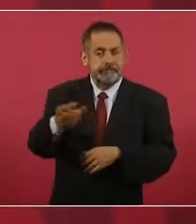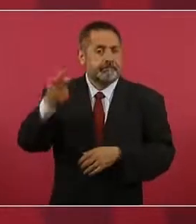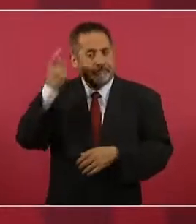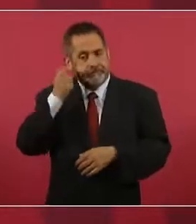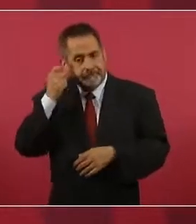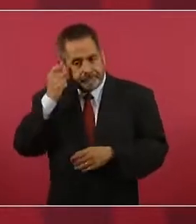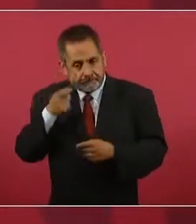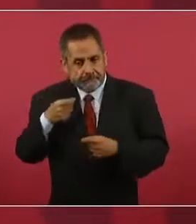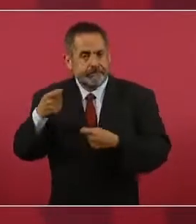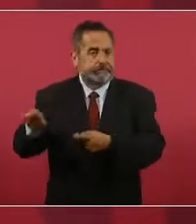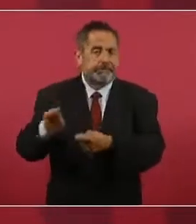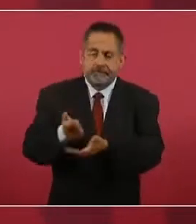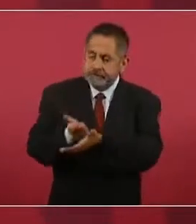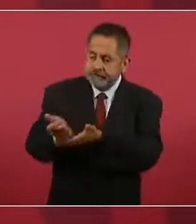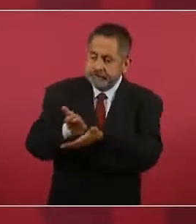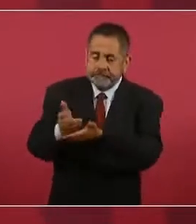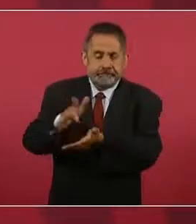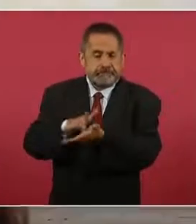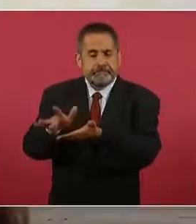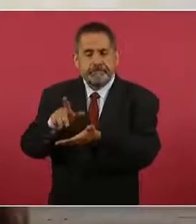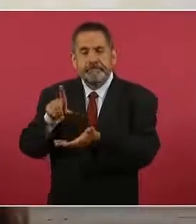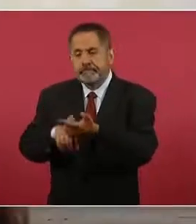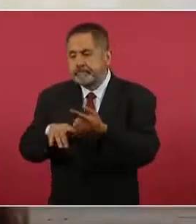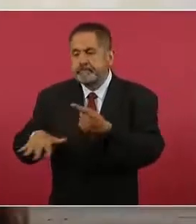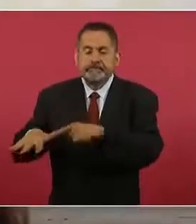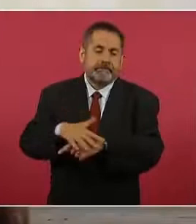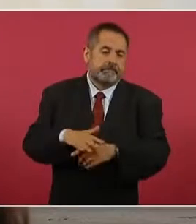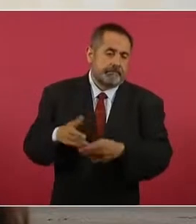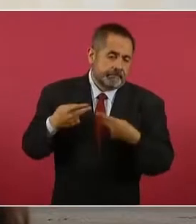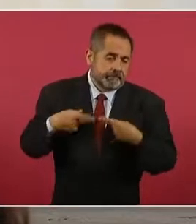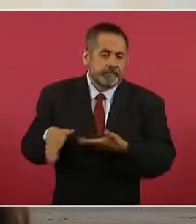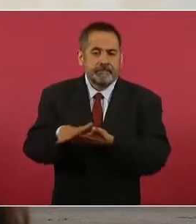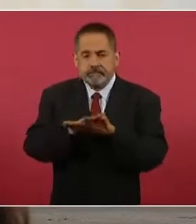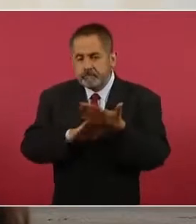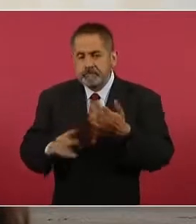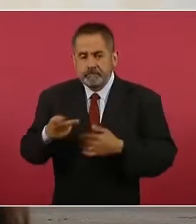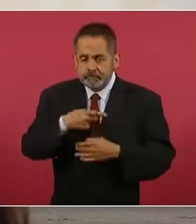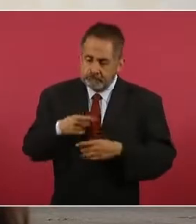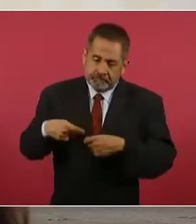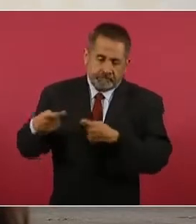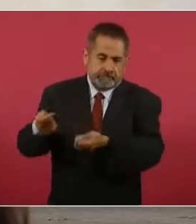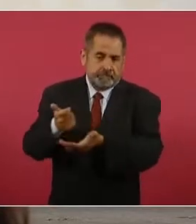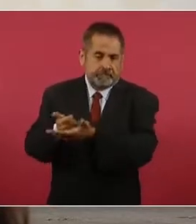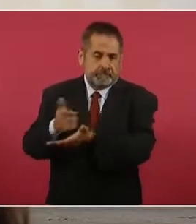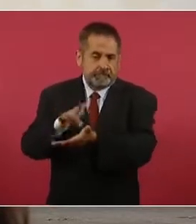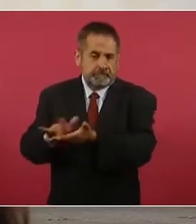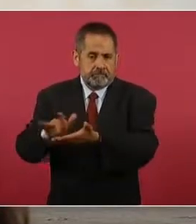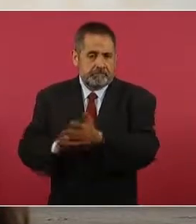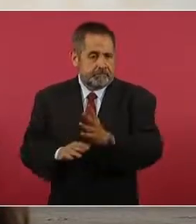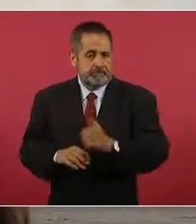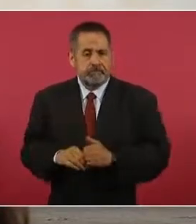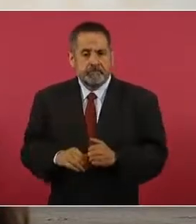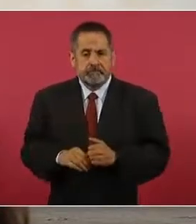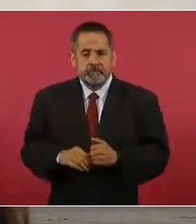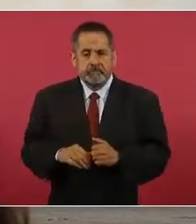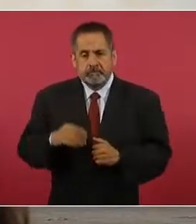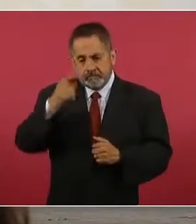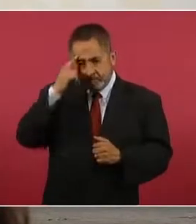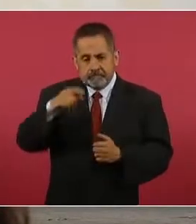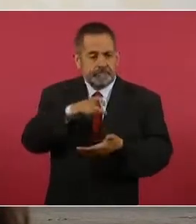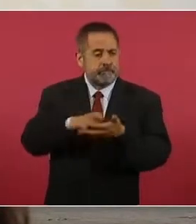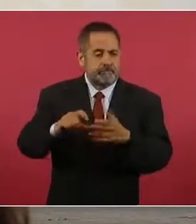para apoyar a la gente humilde, a la gente pobre, para comprar las